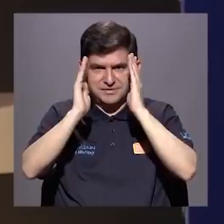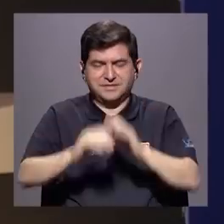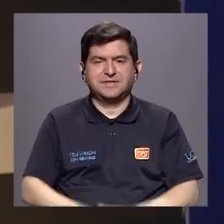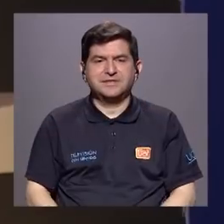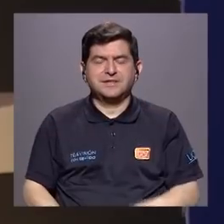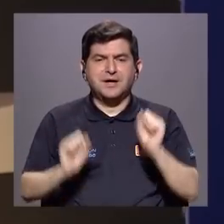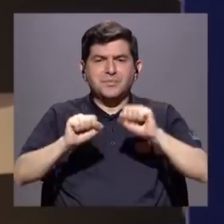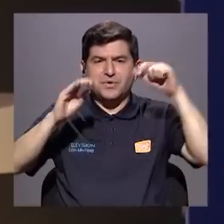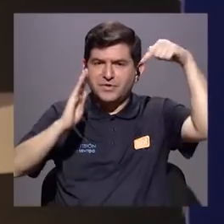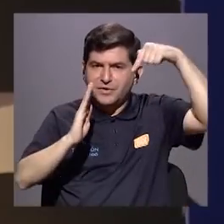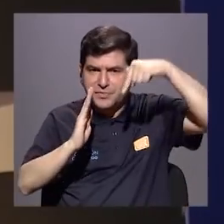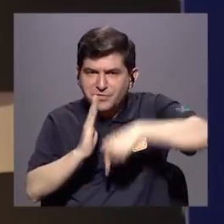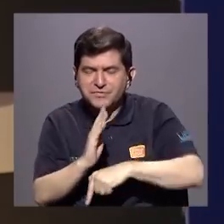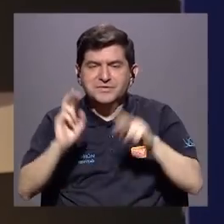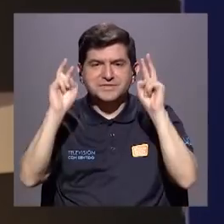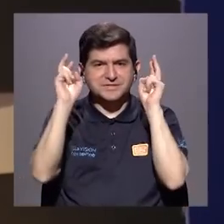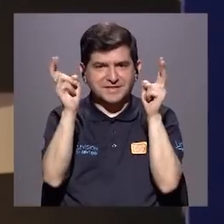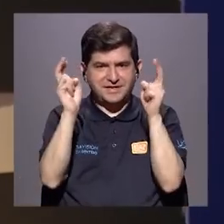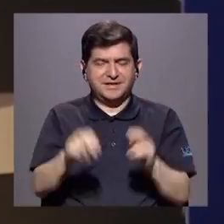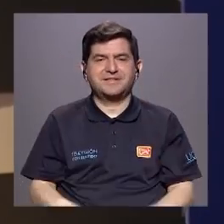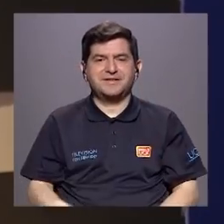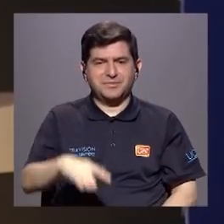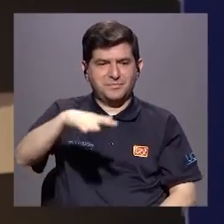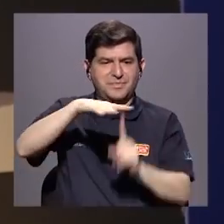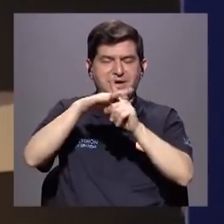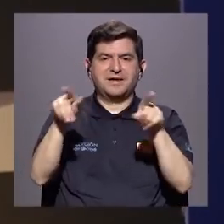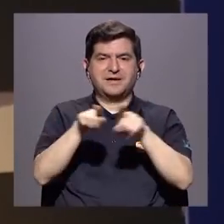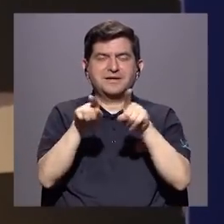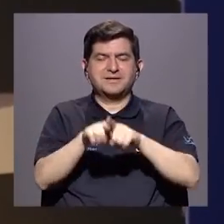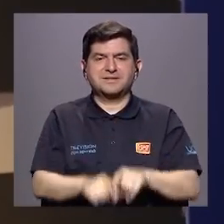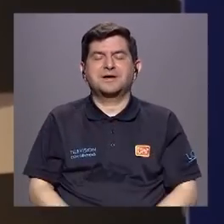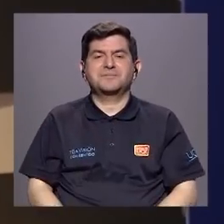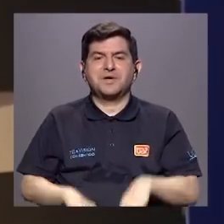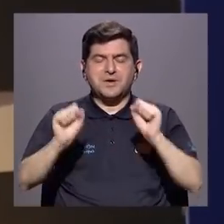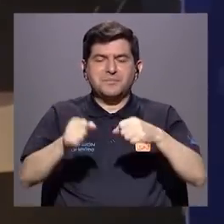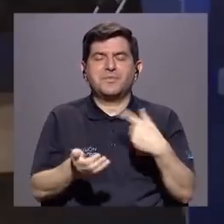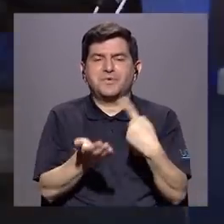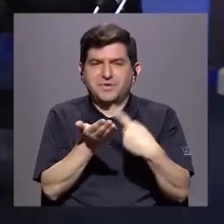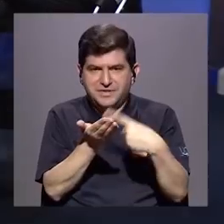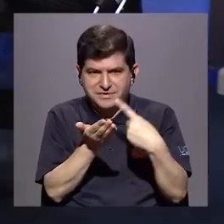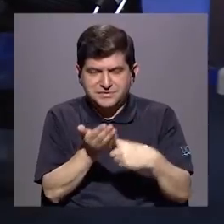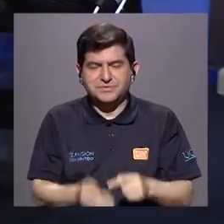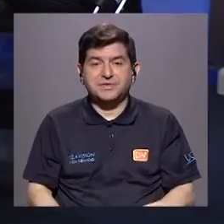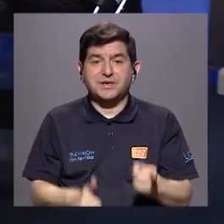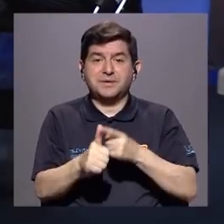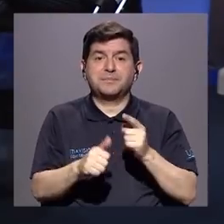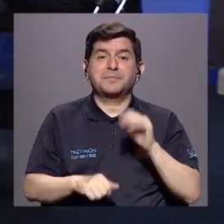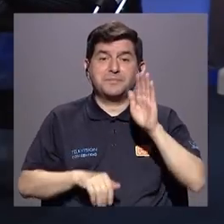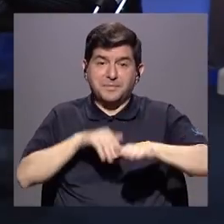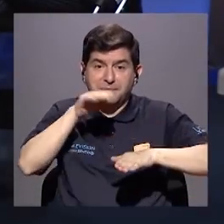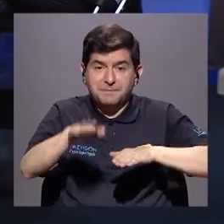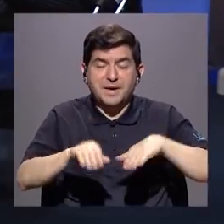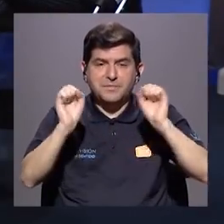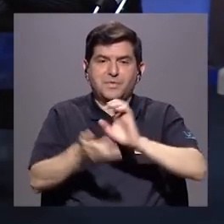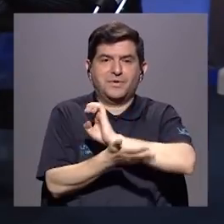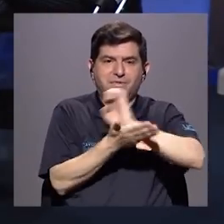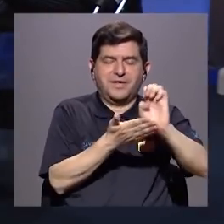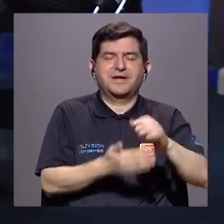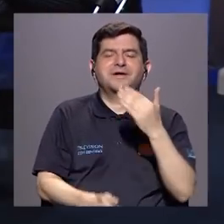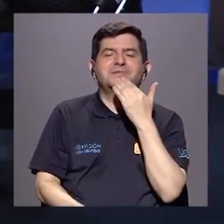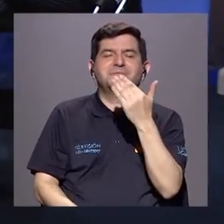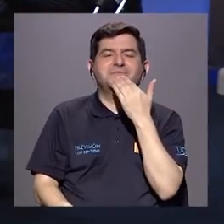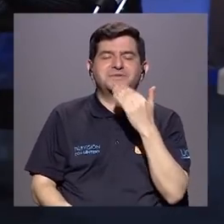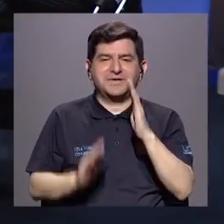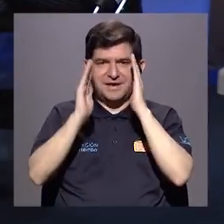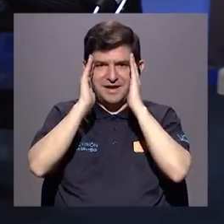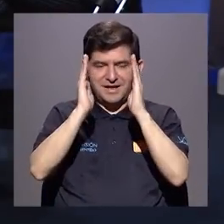escuchando para ahondar acerca de este tema y visibilizarlo y ponerlo sobre la mesa, que es el primer paso para poder prevenirlo.